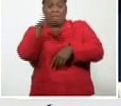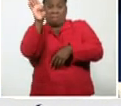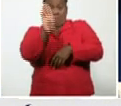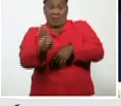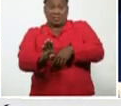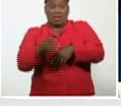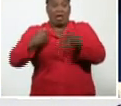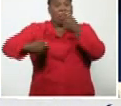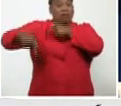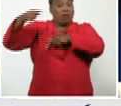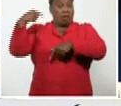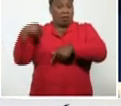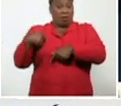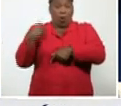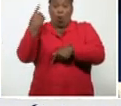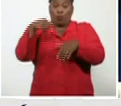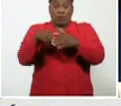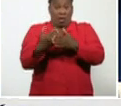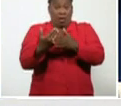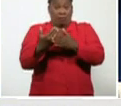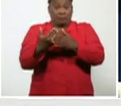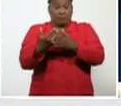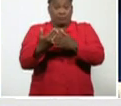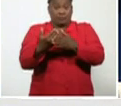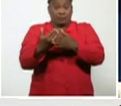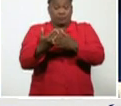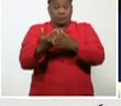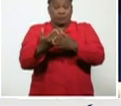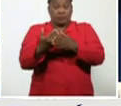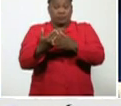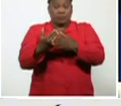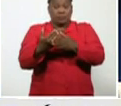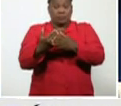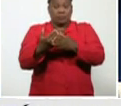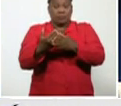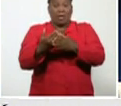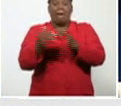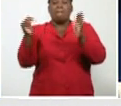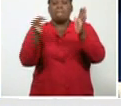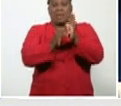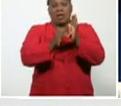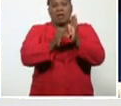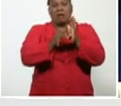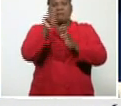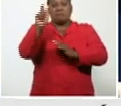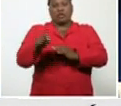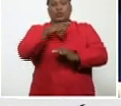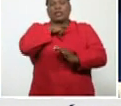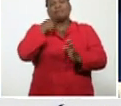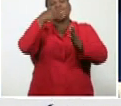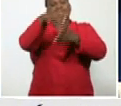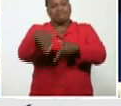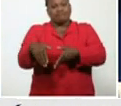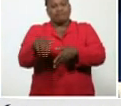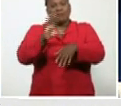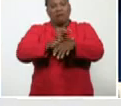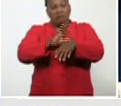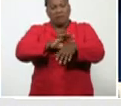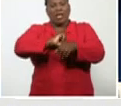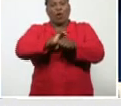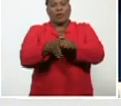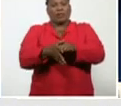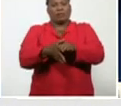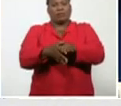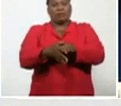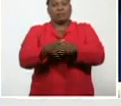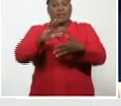en un solo día, se produjeron, eh, mil fallecidos, por esta enfermedad. En la región